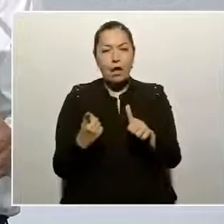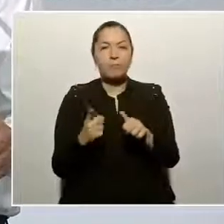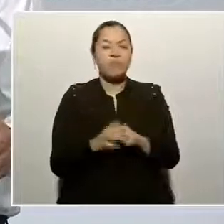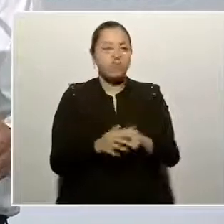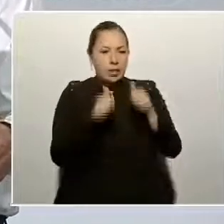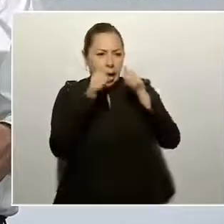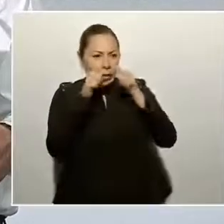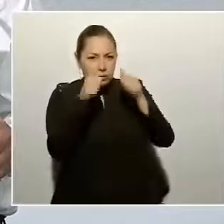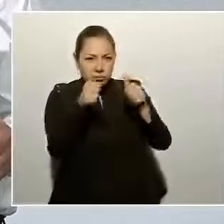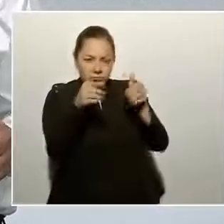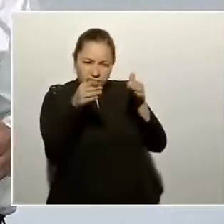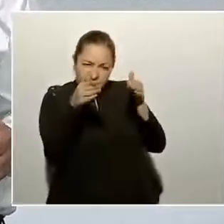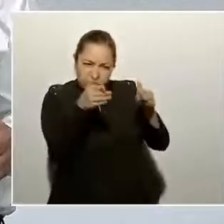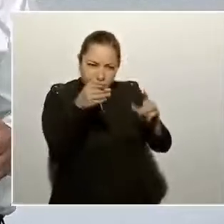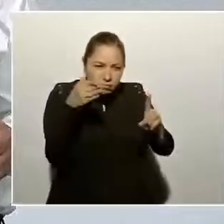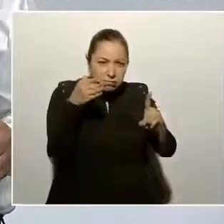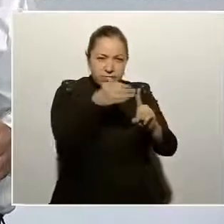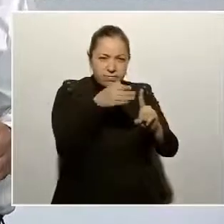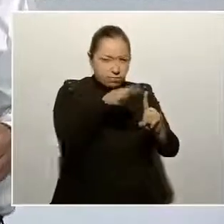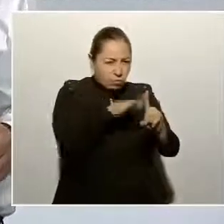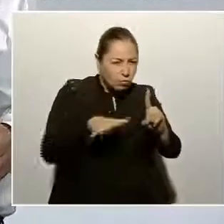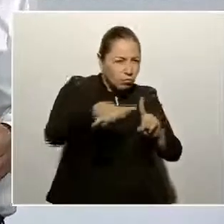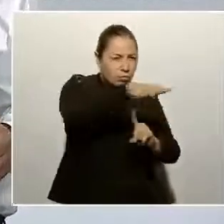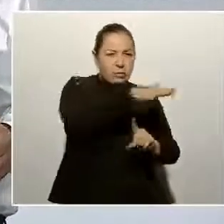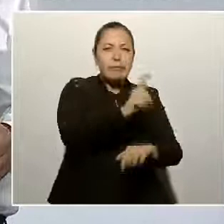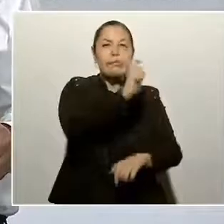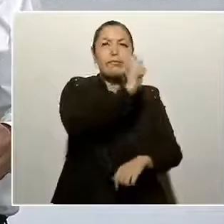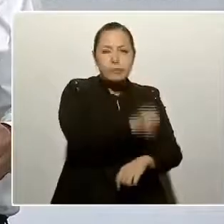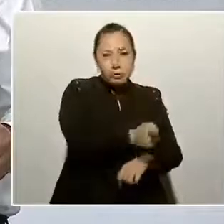causas que originan la violencia.